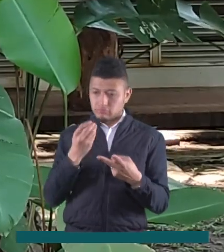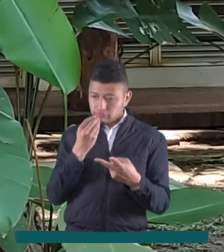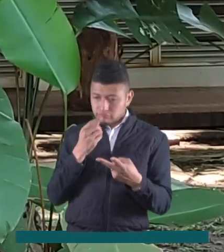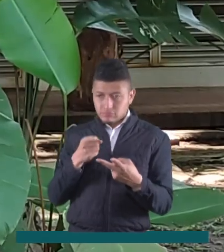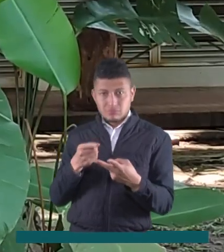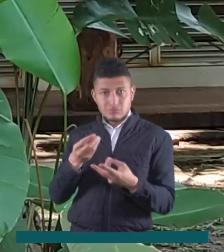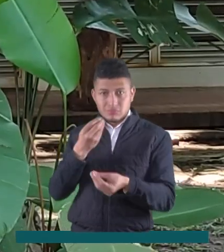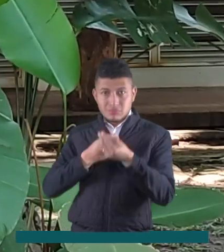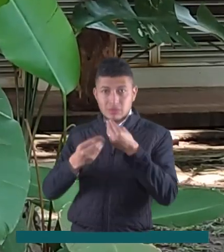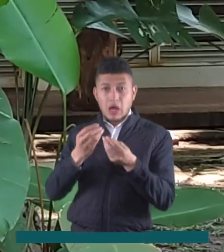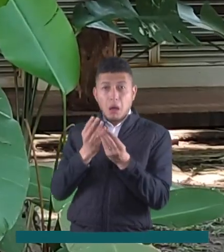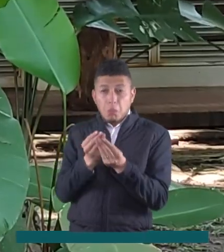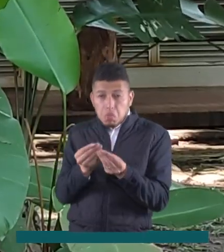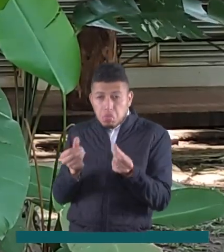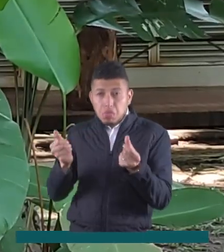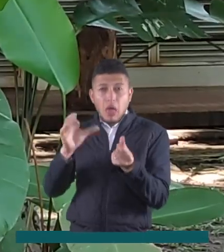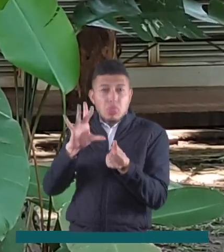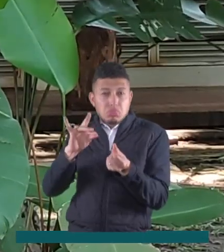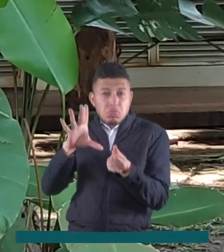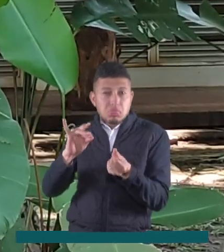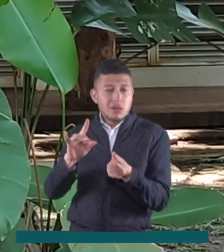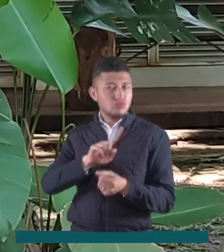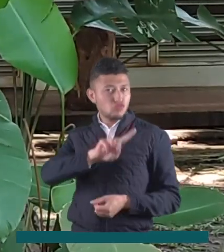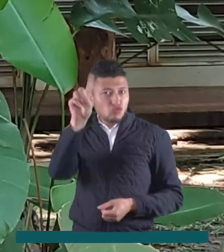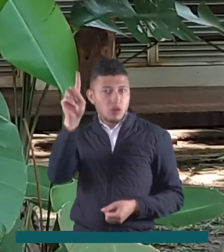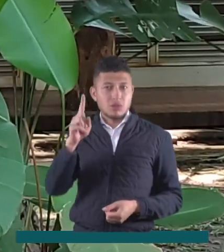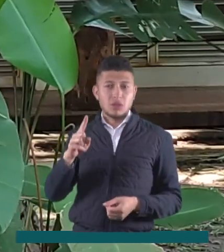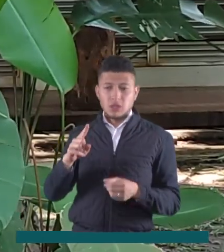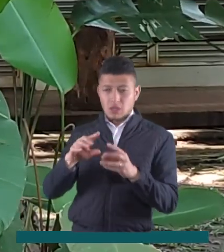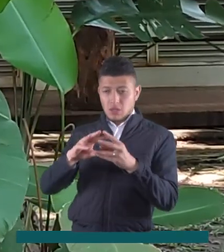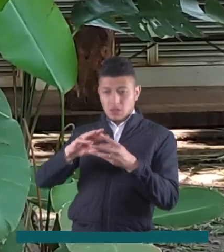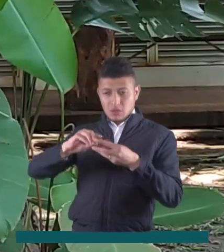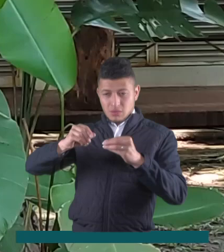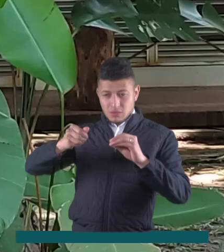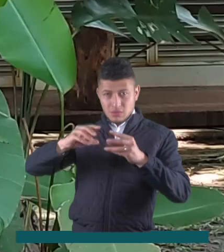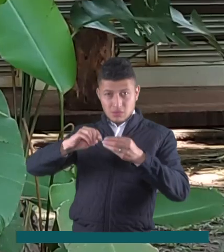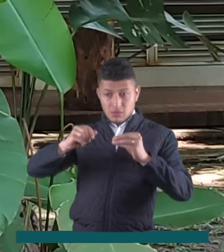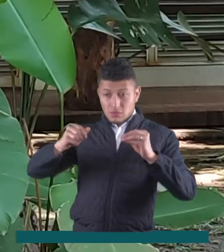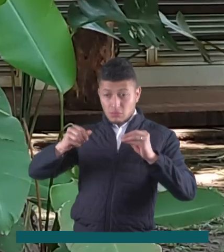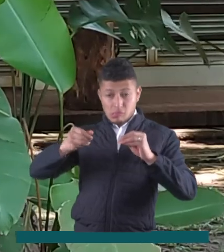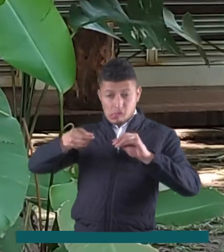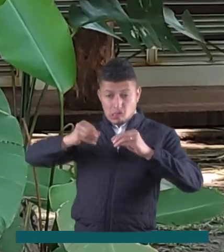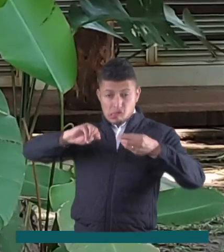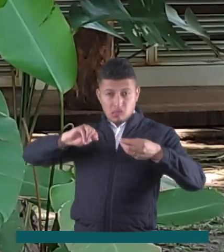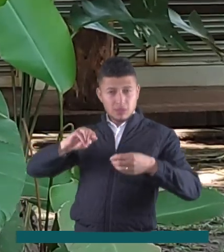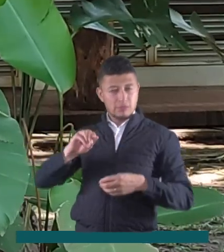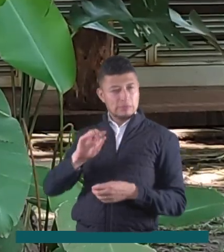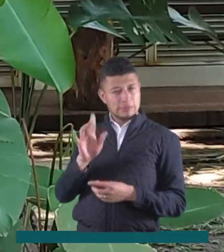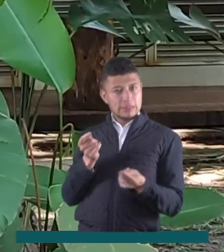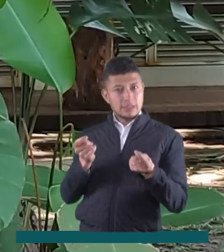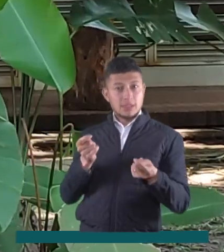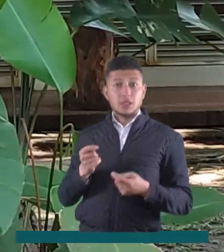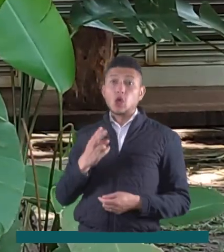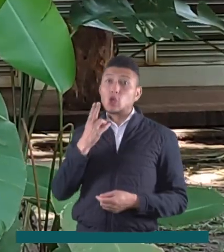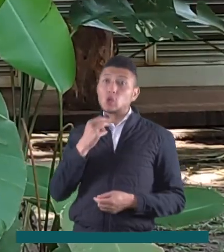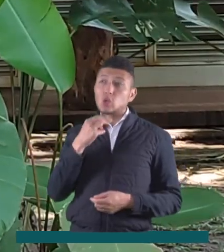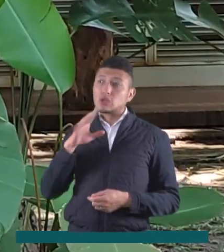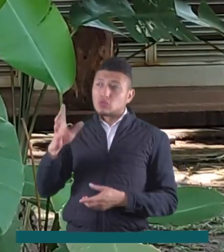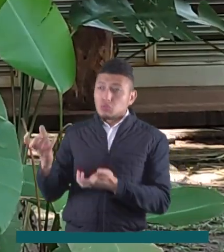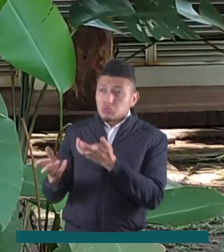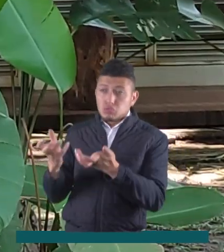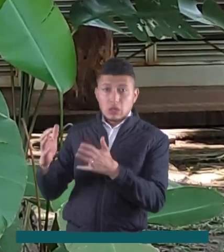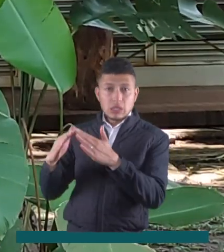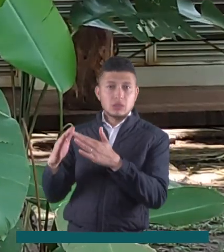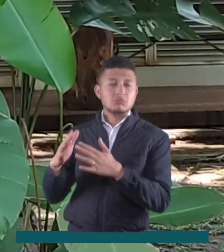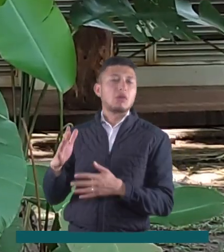estado de estos alimentos y que no estén derretidos, pegajosos, que los empaques no estén alterados. En caso de recibir dulces caseros,